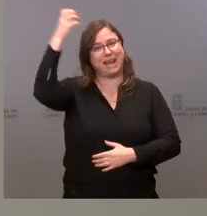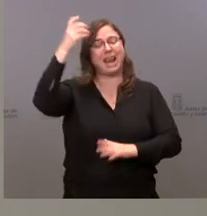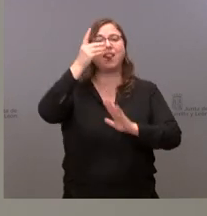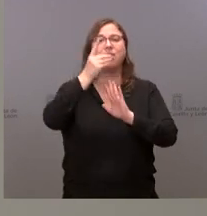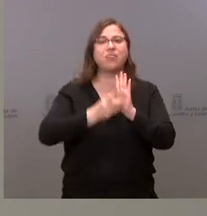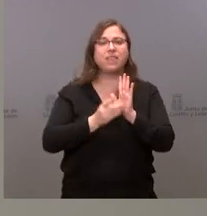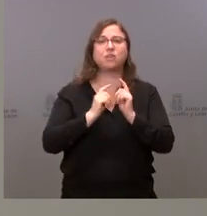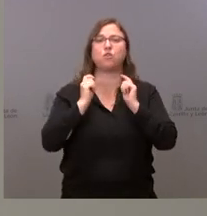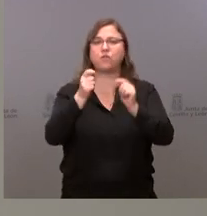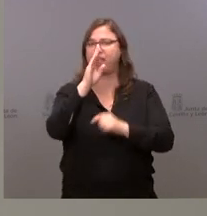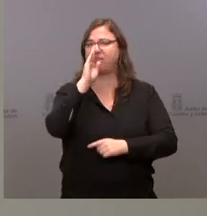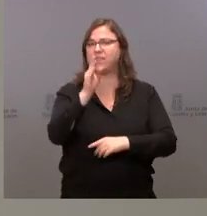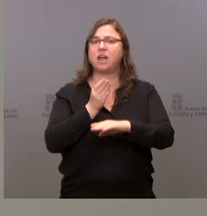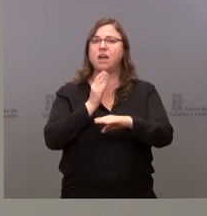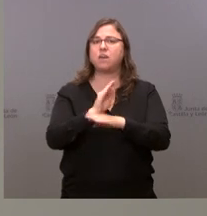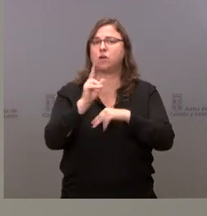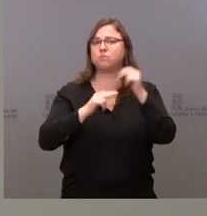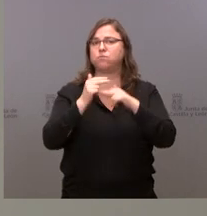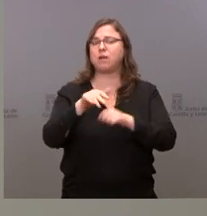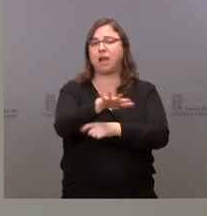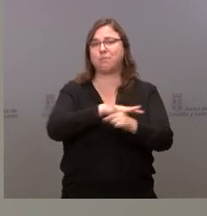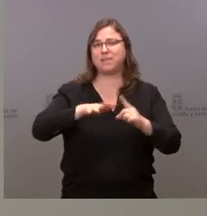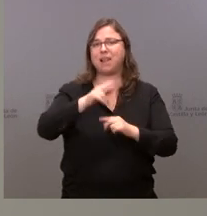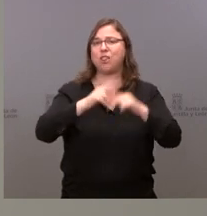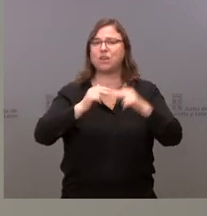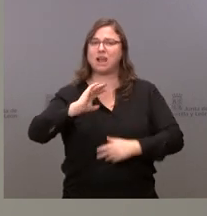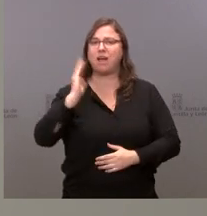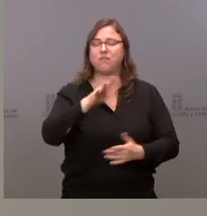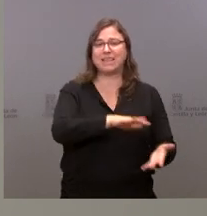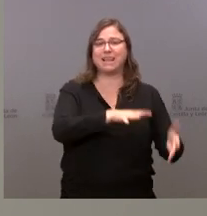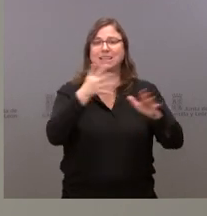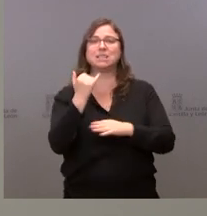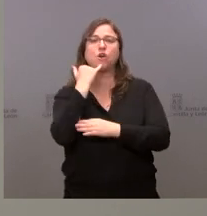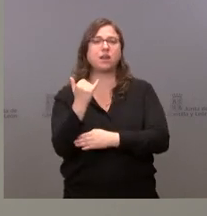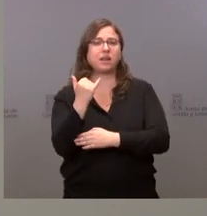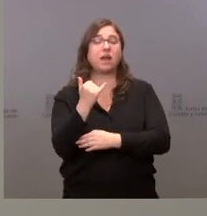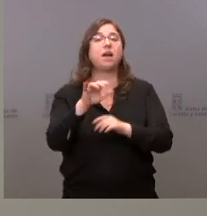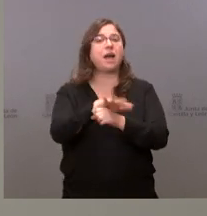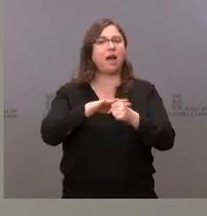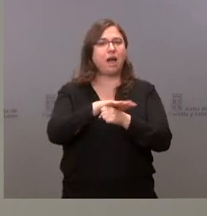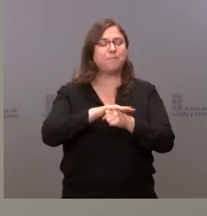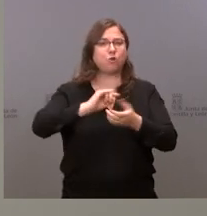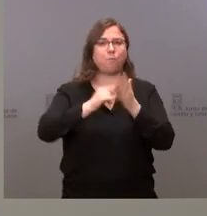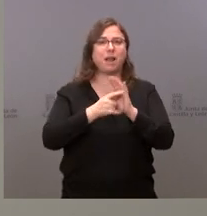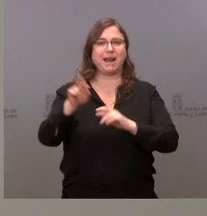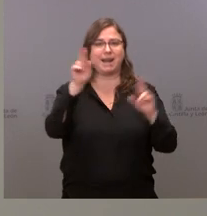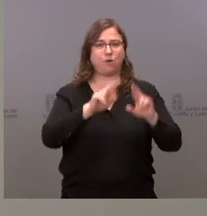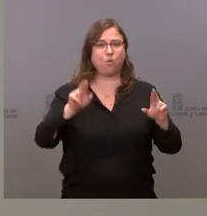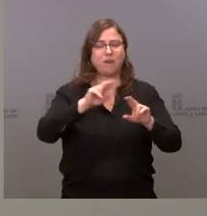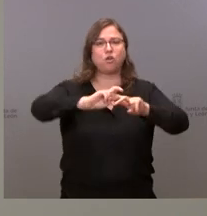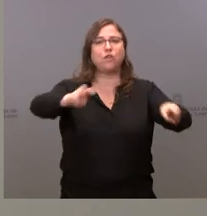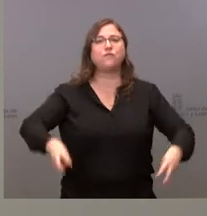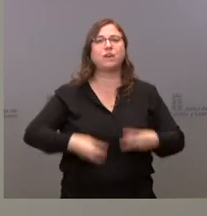regula la concesión directa de ayudas para la restauración ambiental de zonas afectadas por la transición energética en el marco del Plan de Recuperación, Transformación y